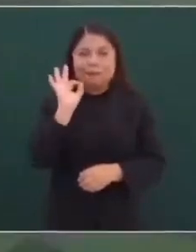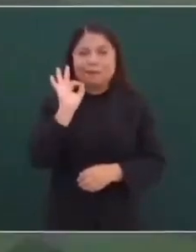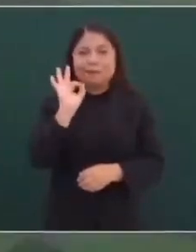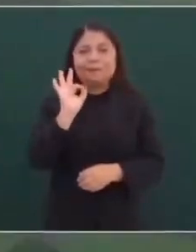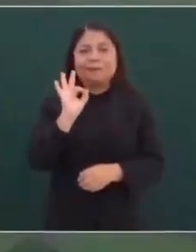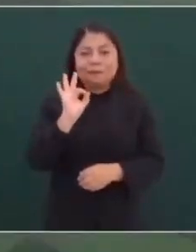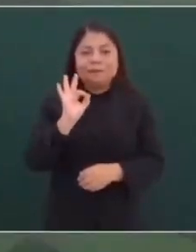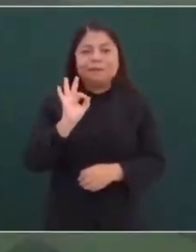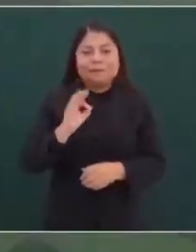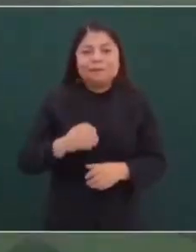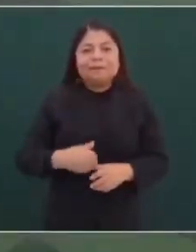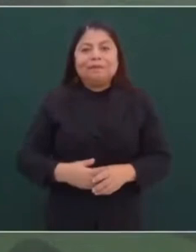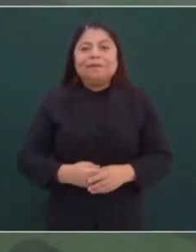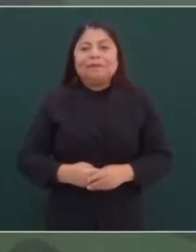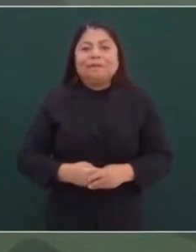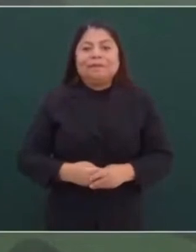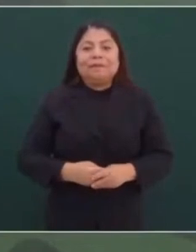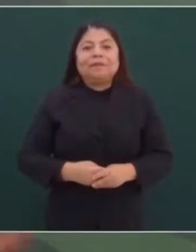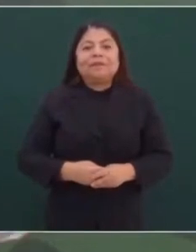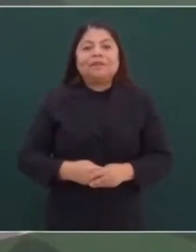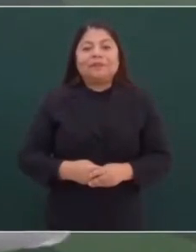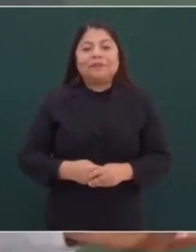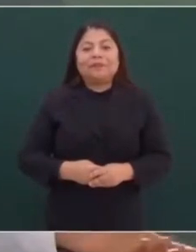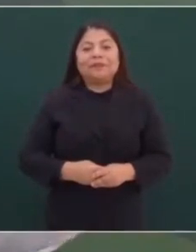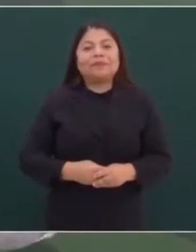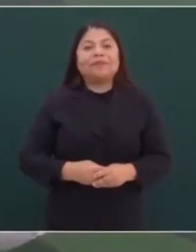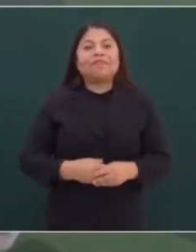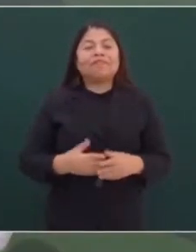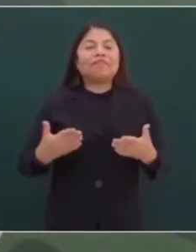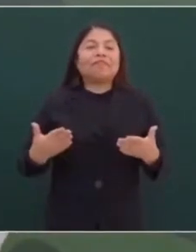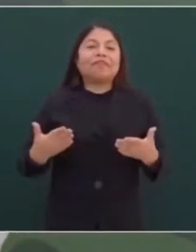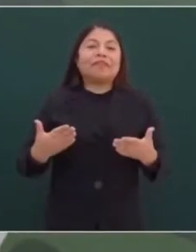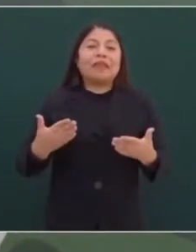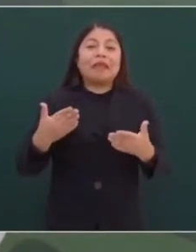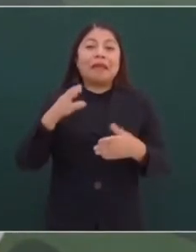49 años de Cancún.